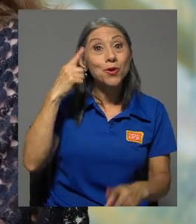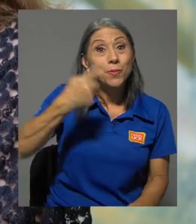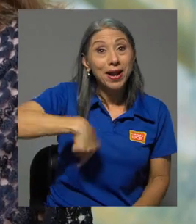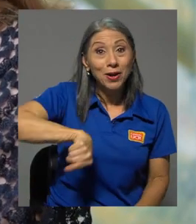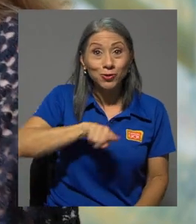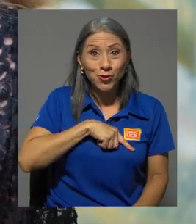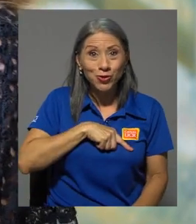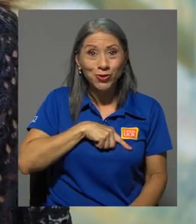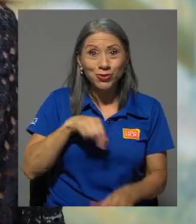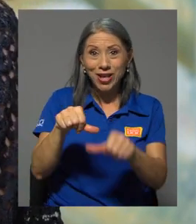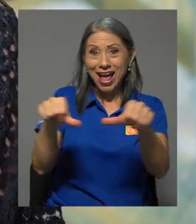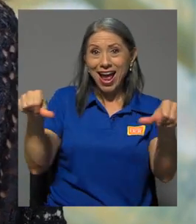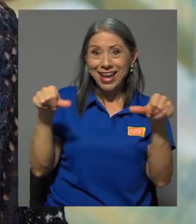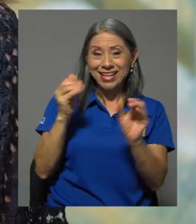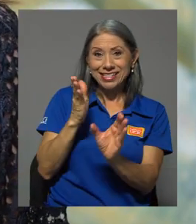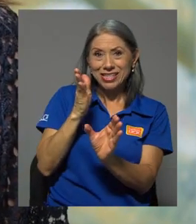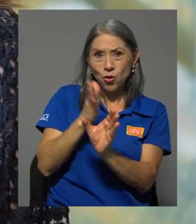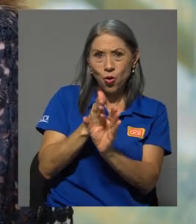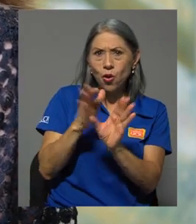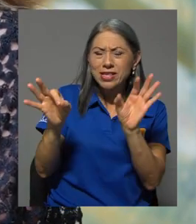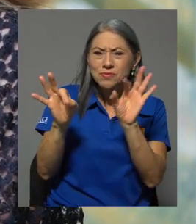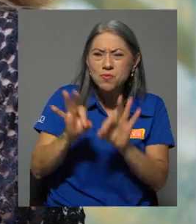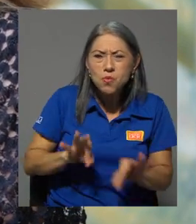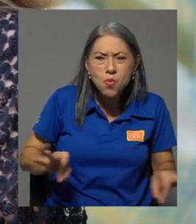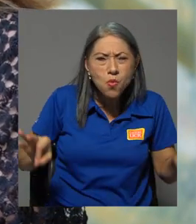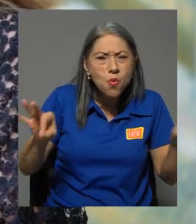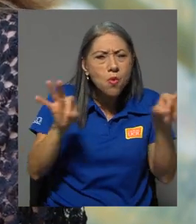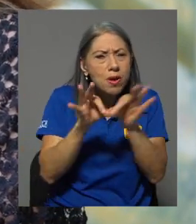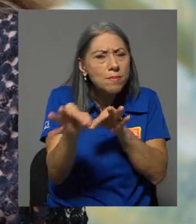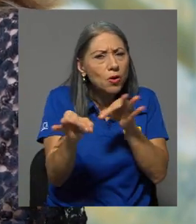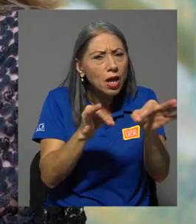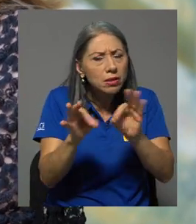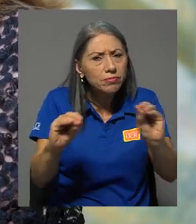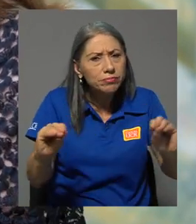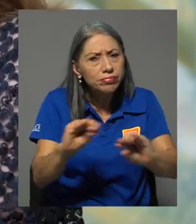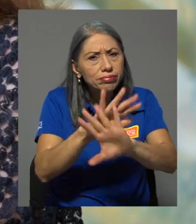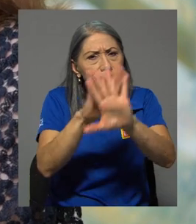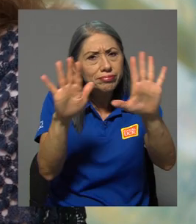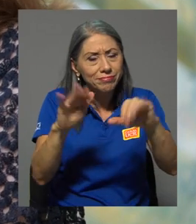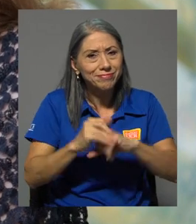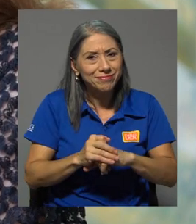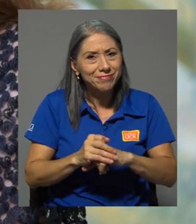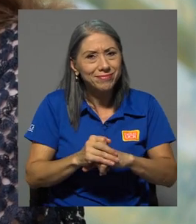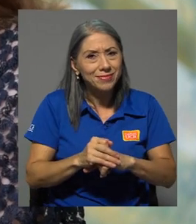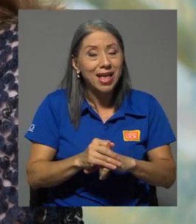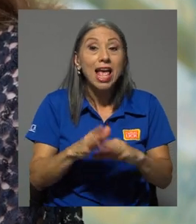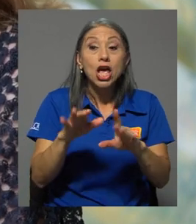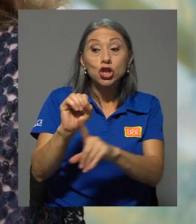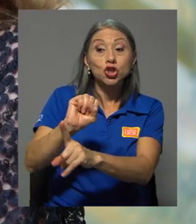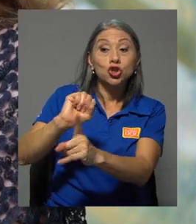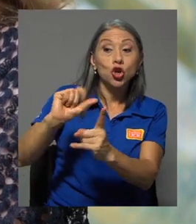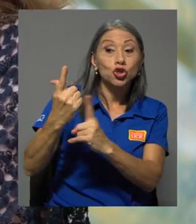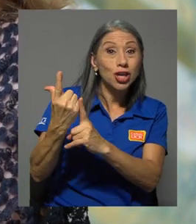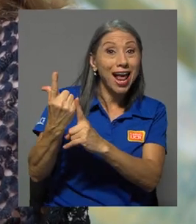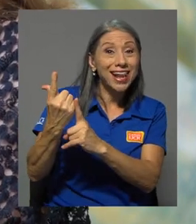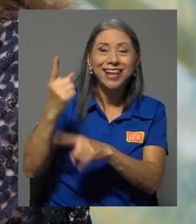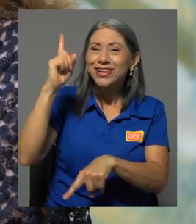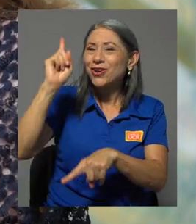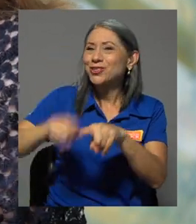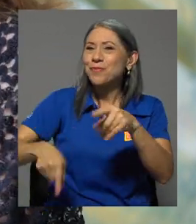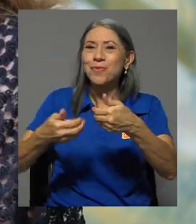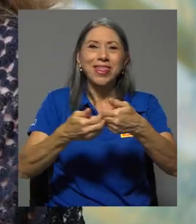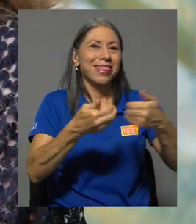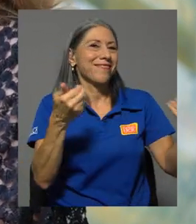nosotros, desde lo psicológico además, y es muy importante ser clara en este aspecto, lo social no es divisible